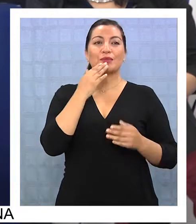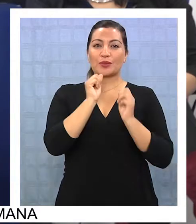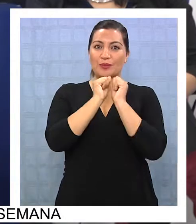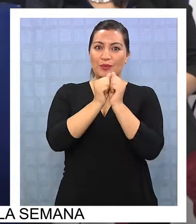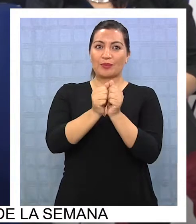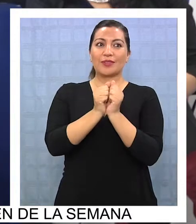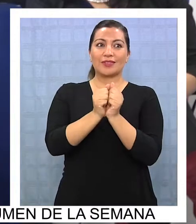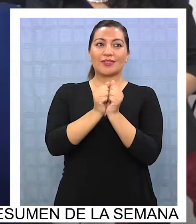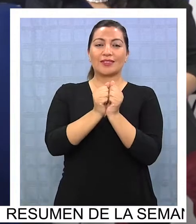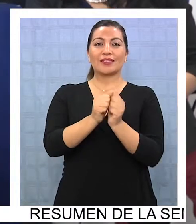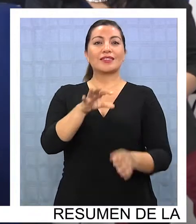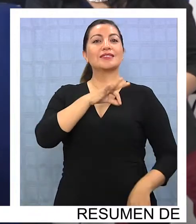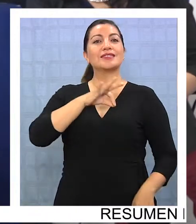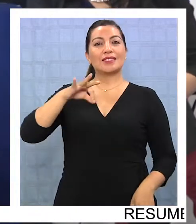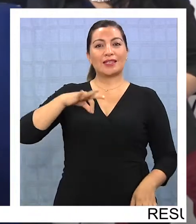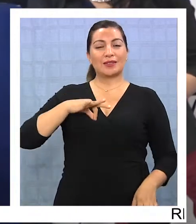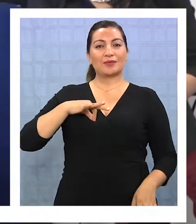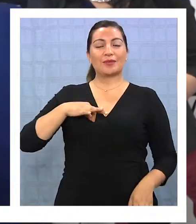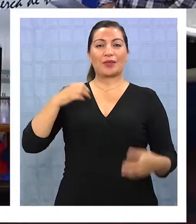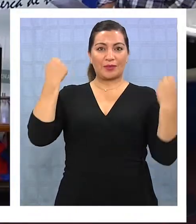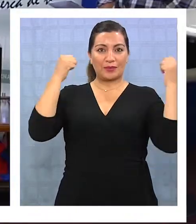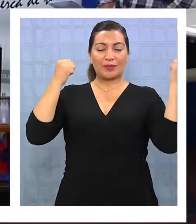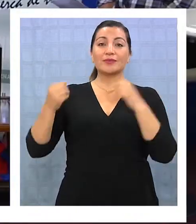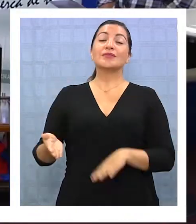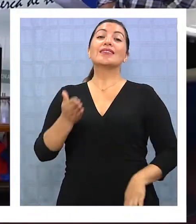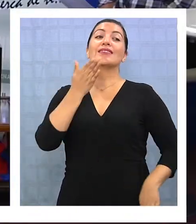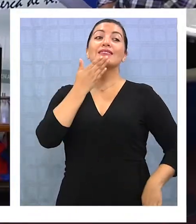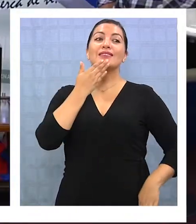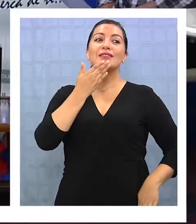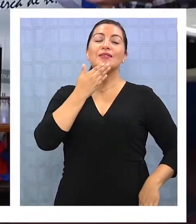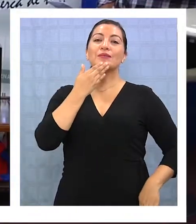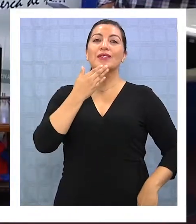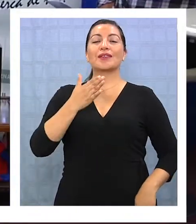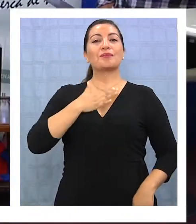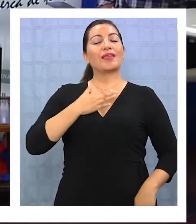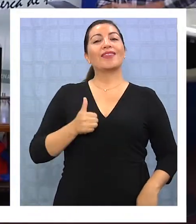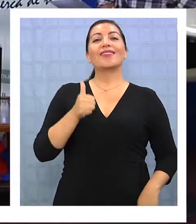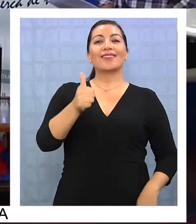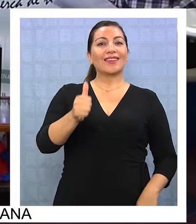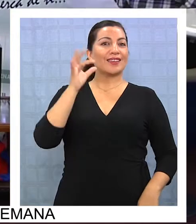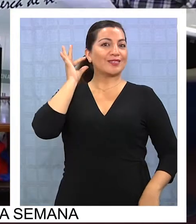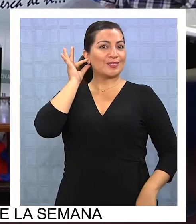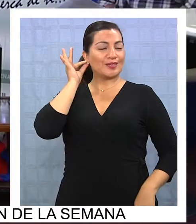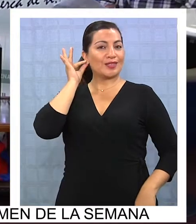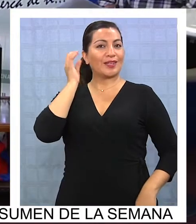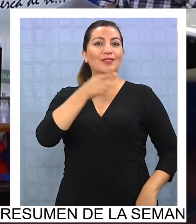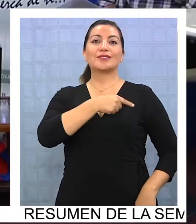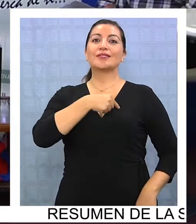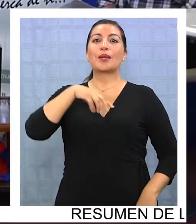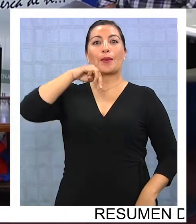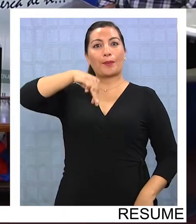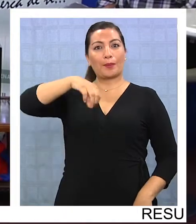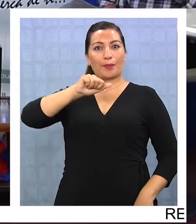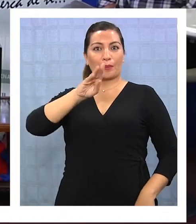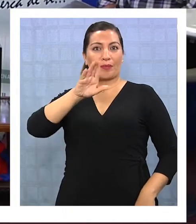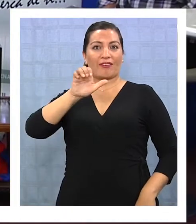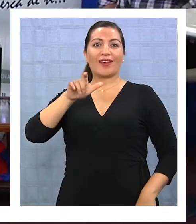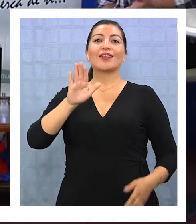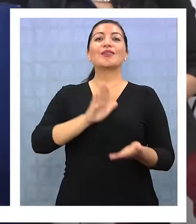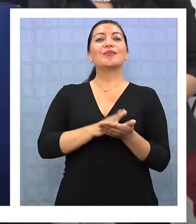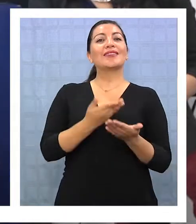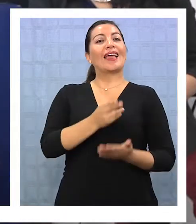también de nuestra Ceremia de Deportes. Y también estamos con nuestra directora, la señorita Mabel Flores. ¿Cómo está,